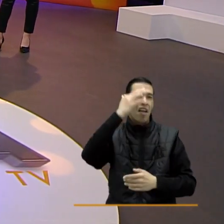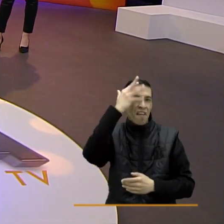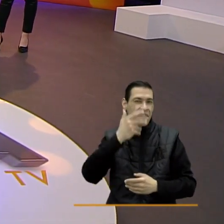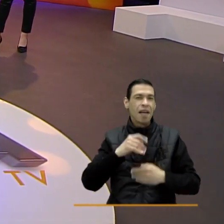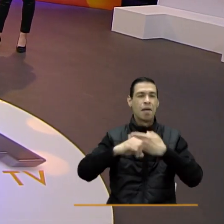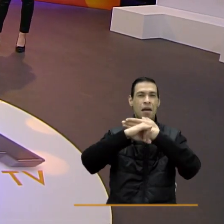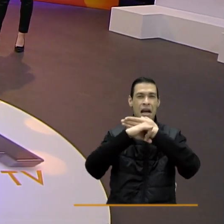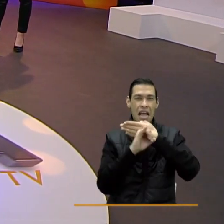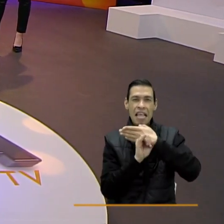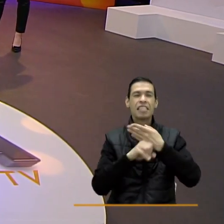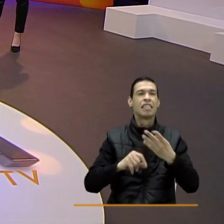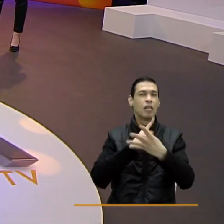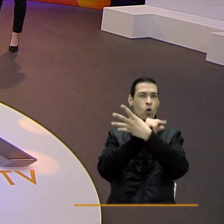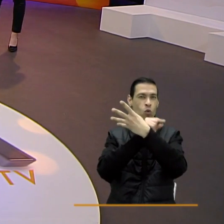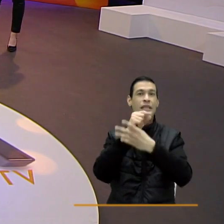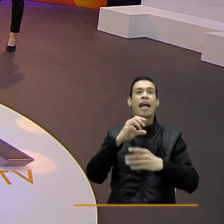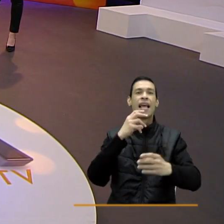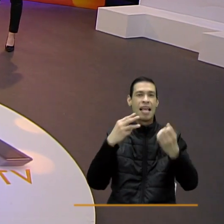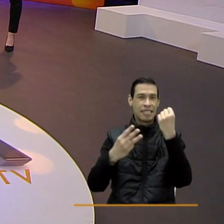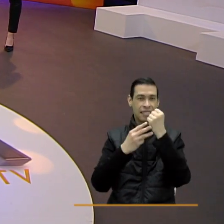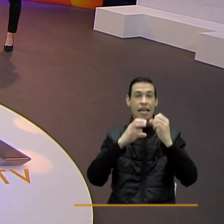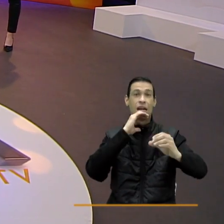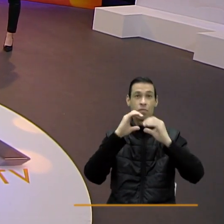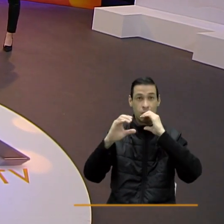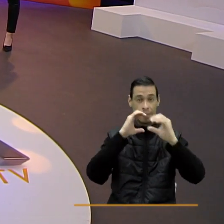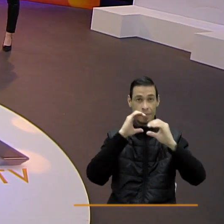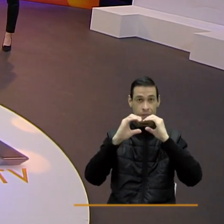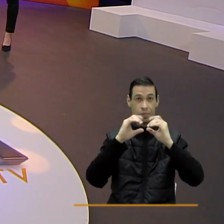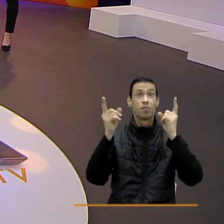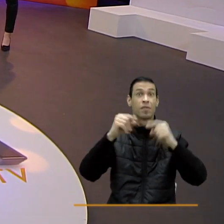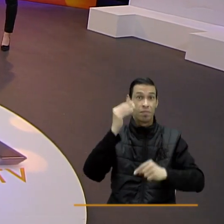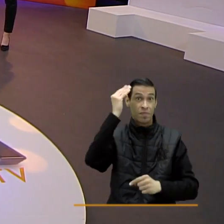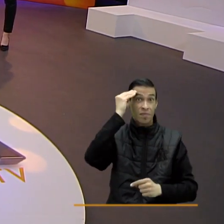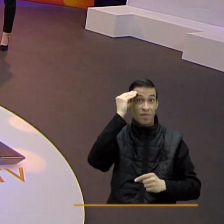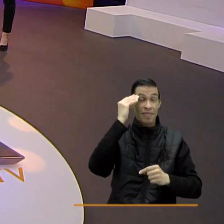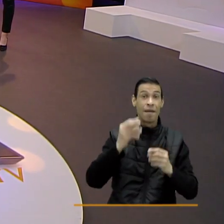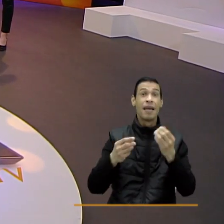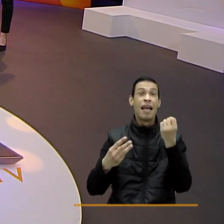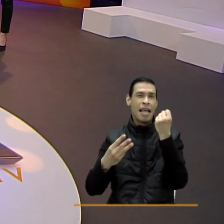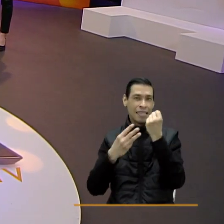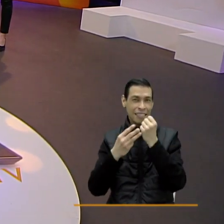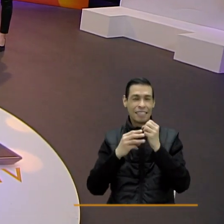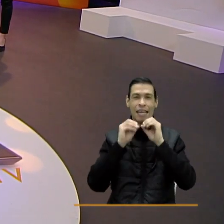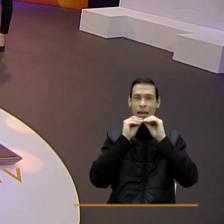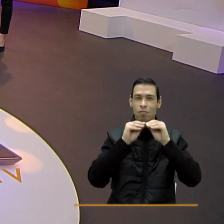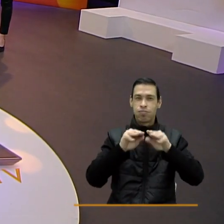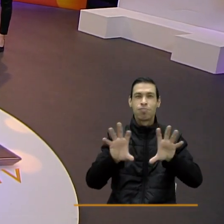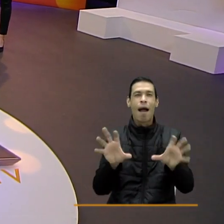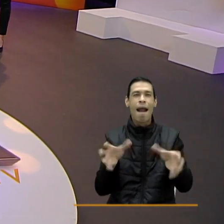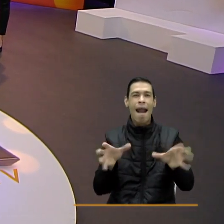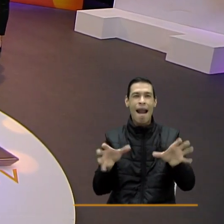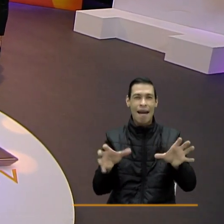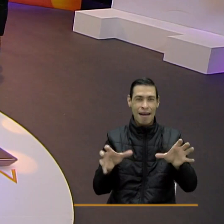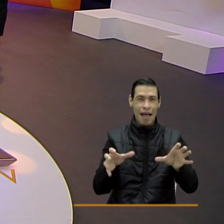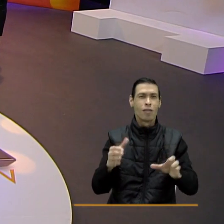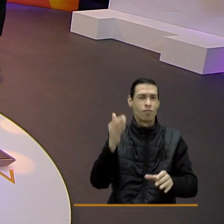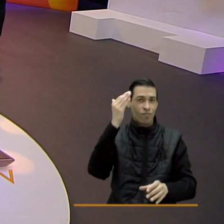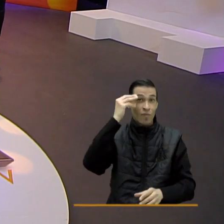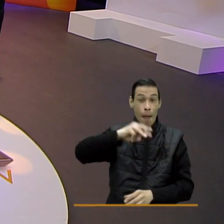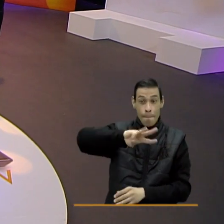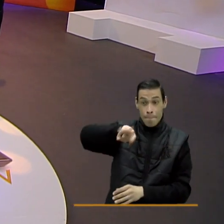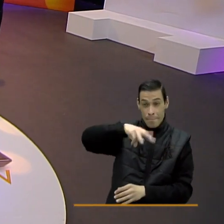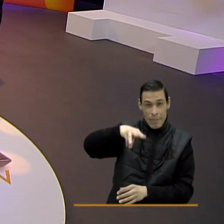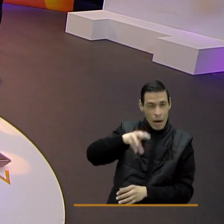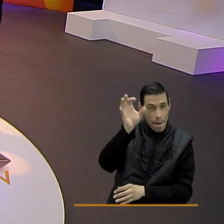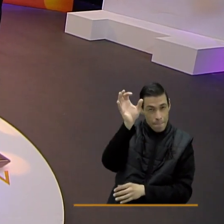Instagram y Twitter donde nos van a encontrar como SENA Comunica también están súper invitados a que sintonicen nuestro programa de radio este se llama SENA al Aire Radio